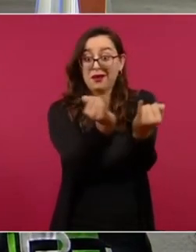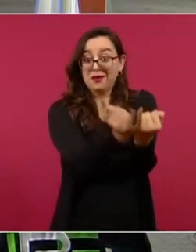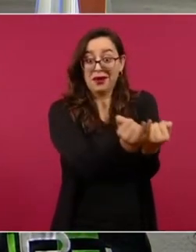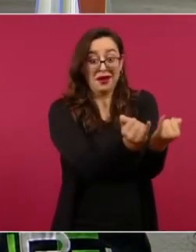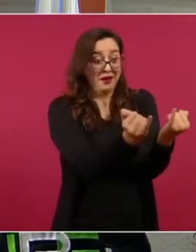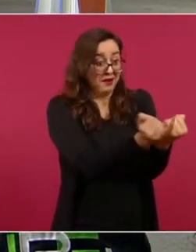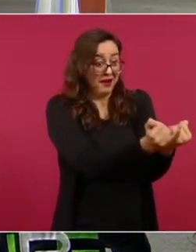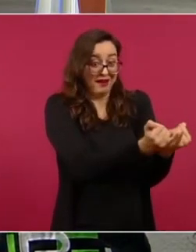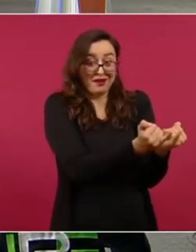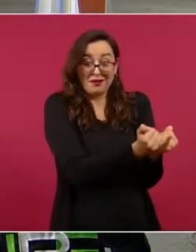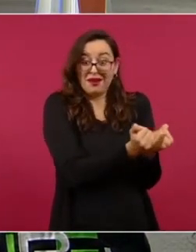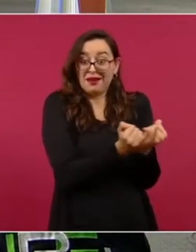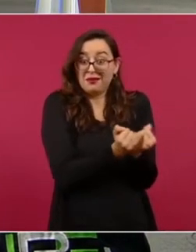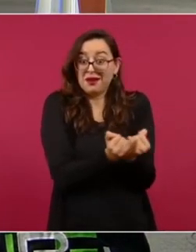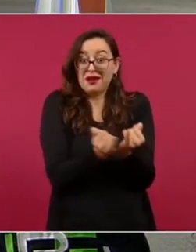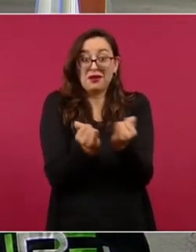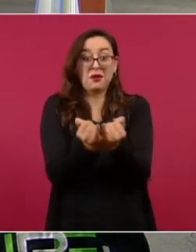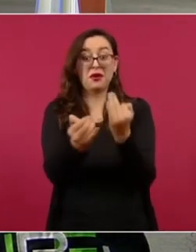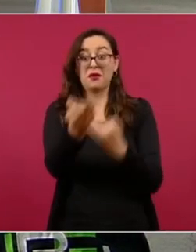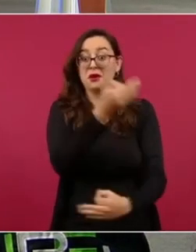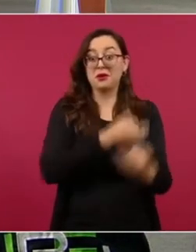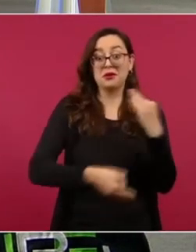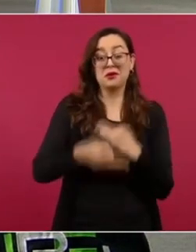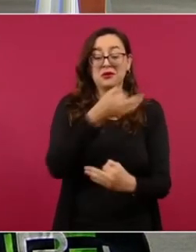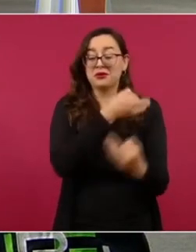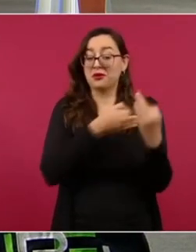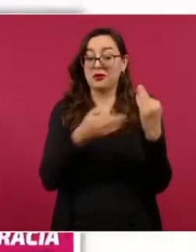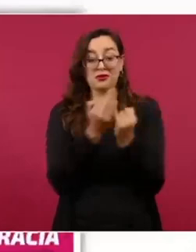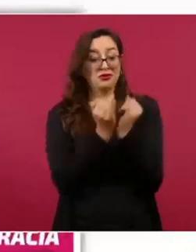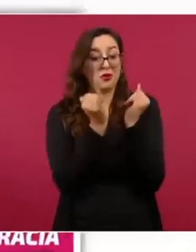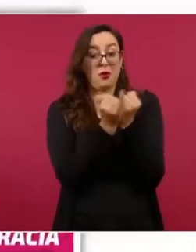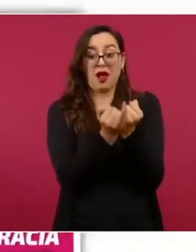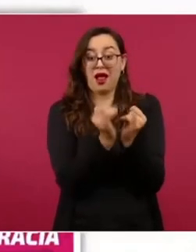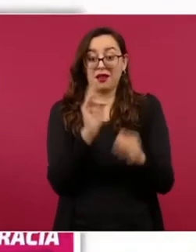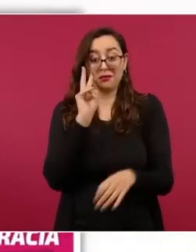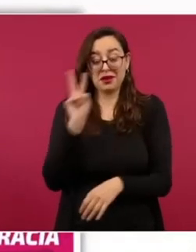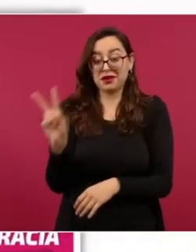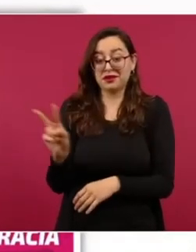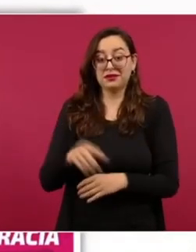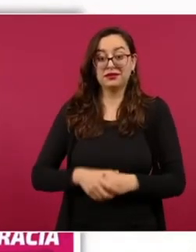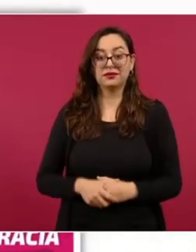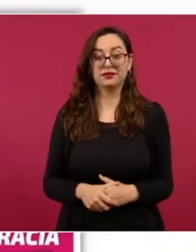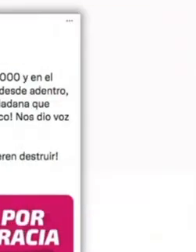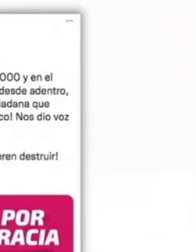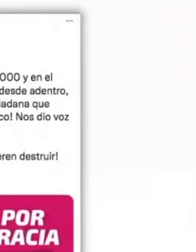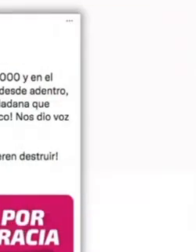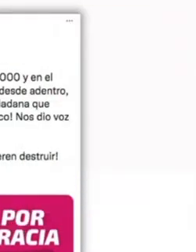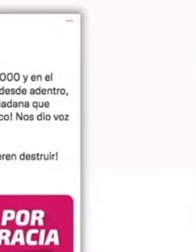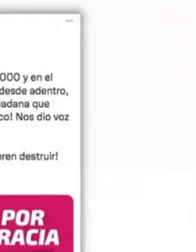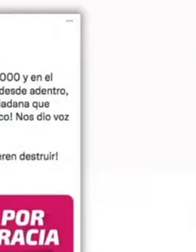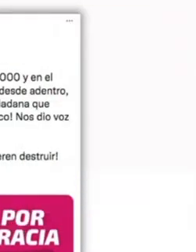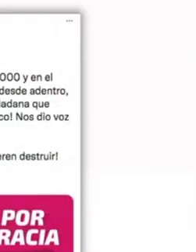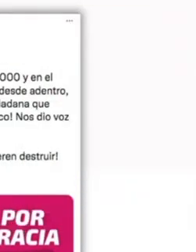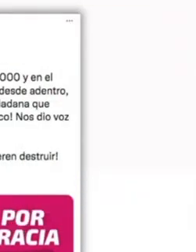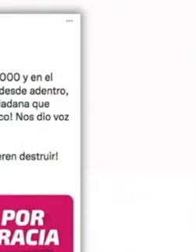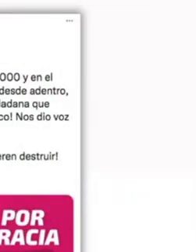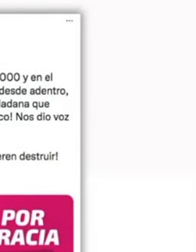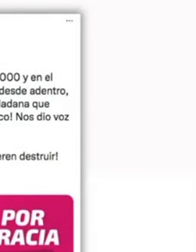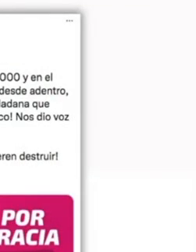mismo. Lo mismo.